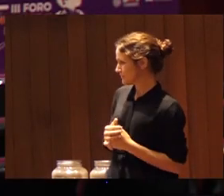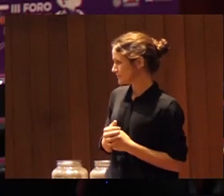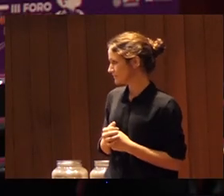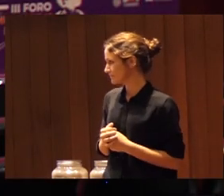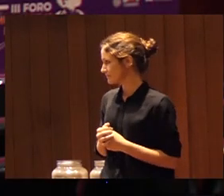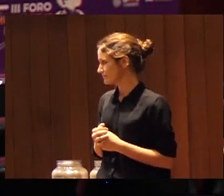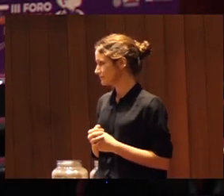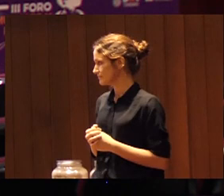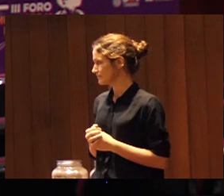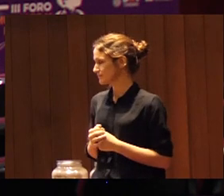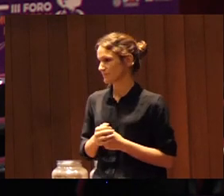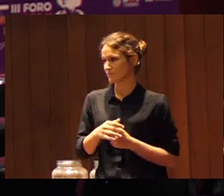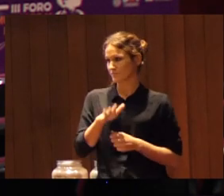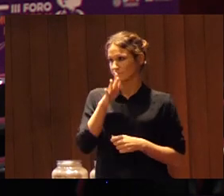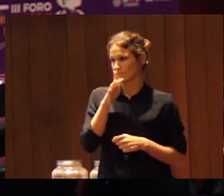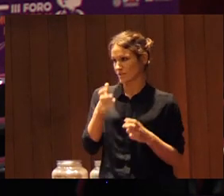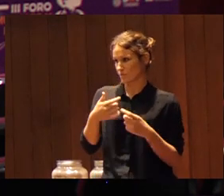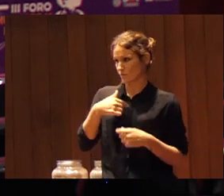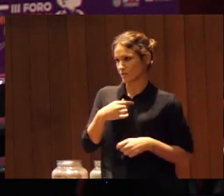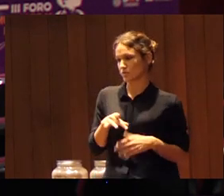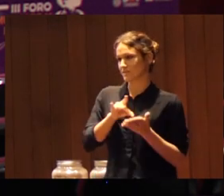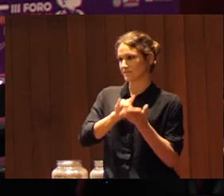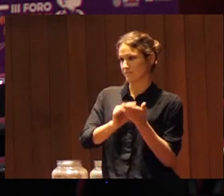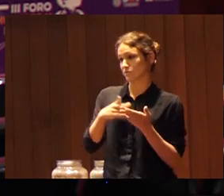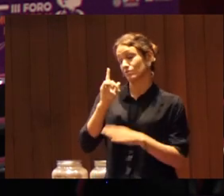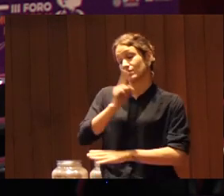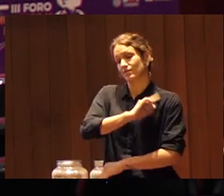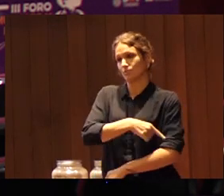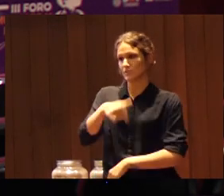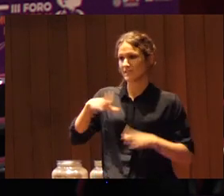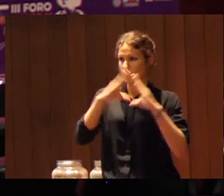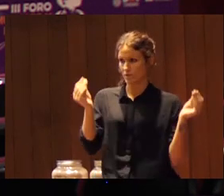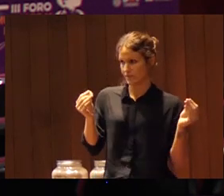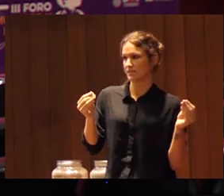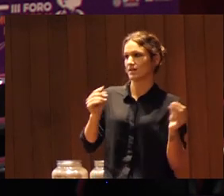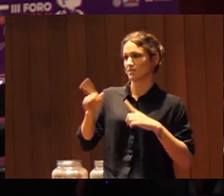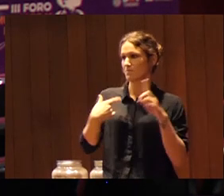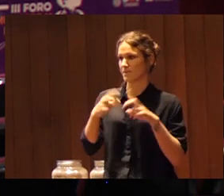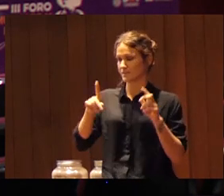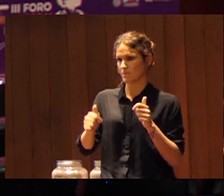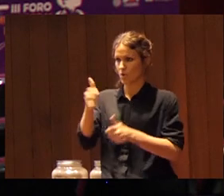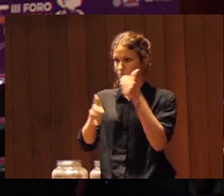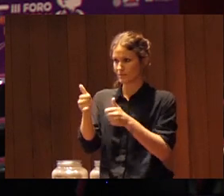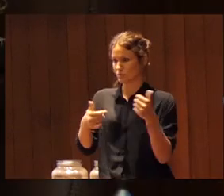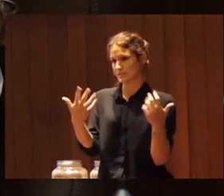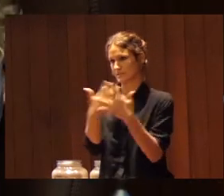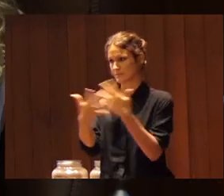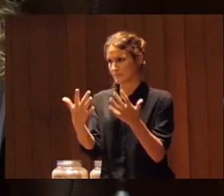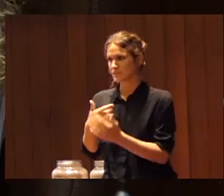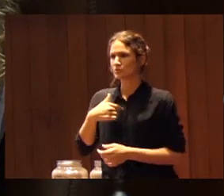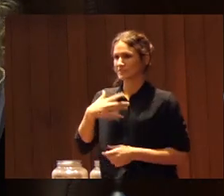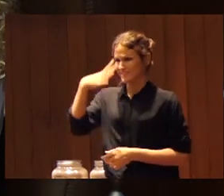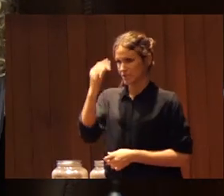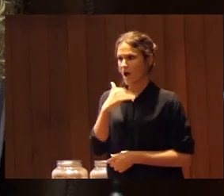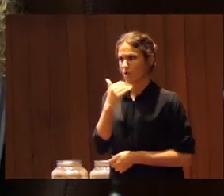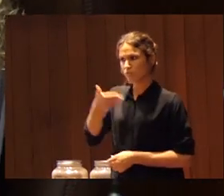por por dirigir el servicio de deporte de la universidad y hablando de la de las disciplinas mixtas creo que hay que puntualizar muy